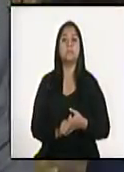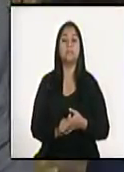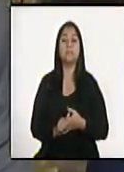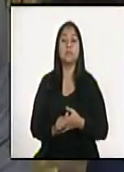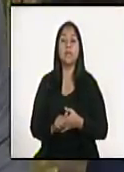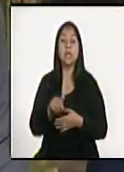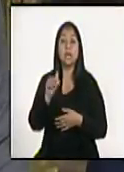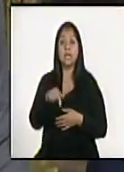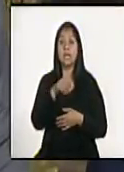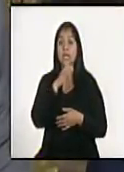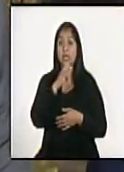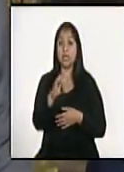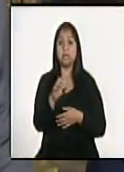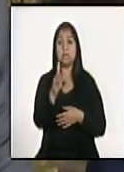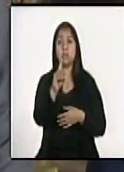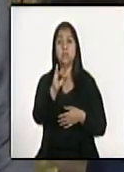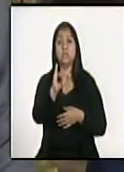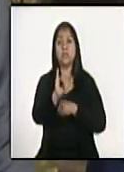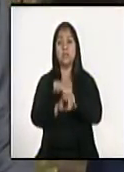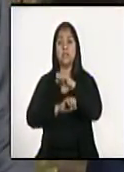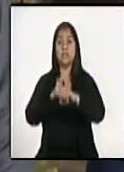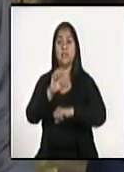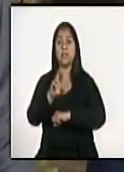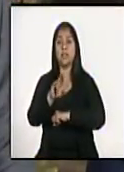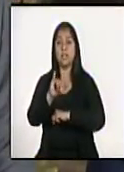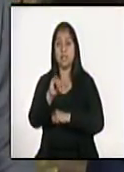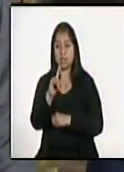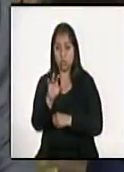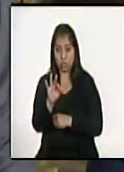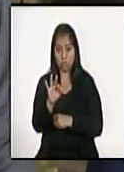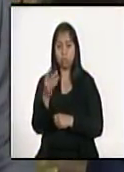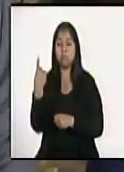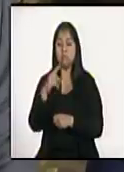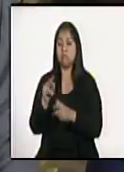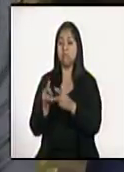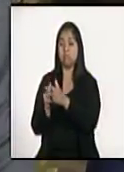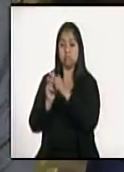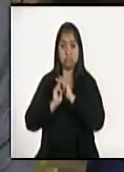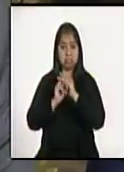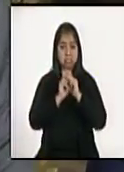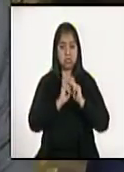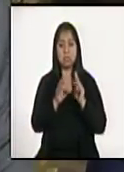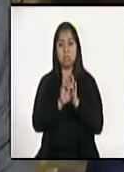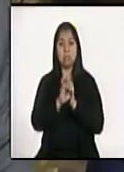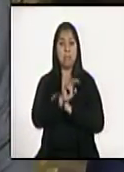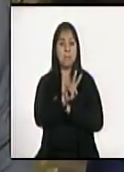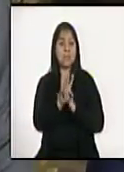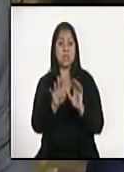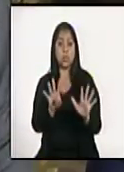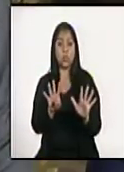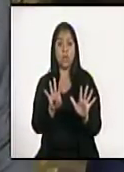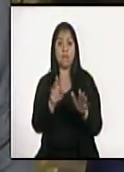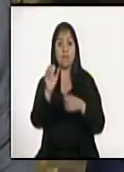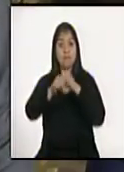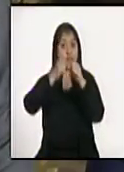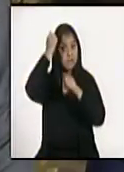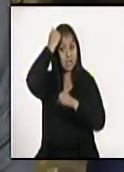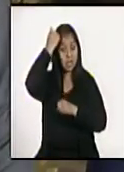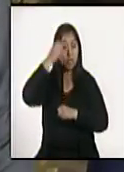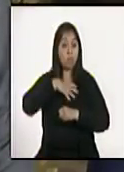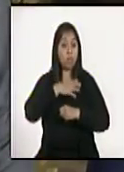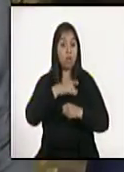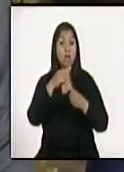Es un diferimiento de pago que se hizo de los préstamos que al 29 de febrero se encontraban en categoría A